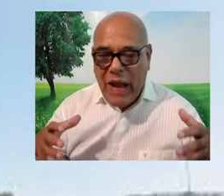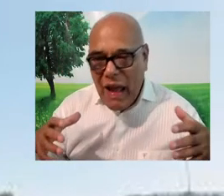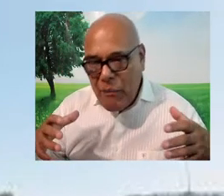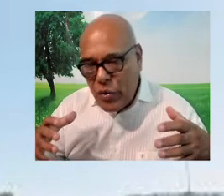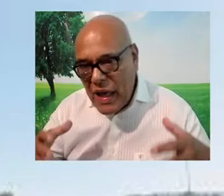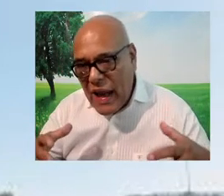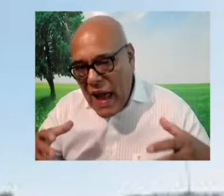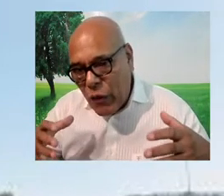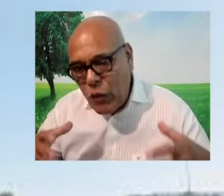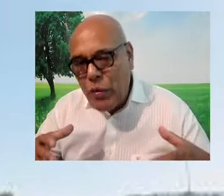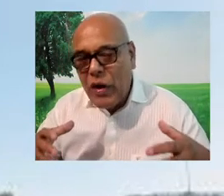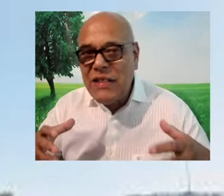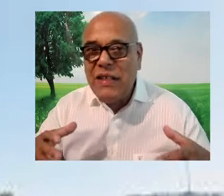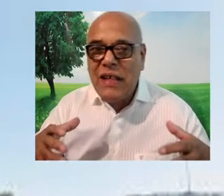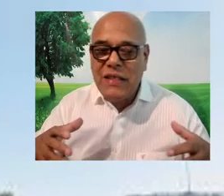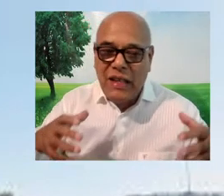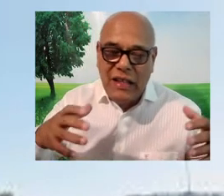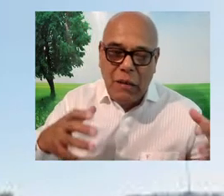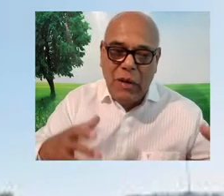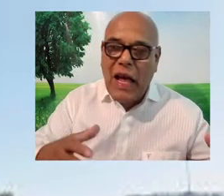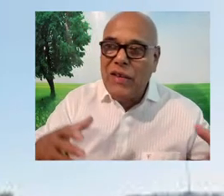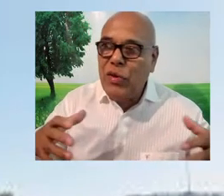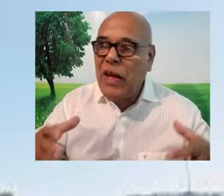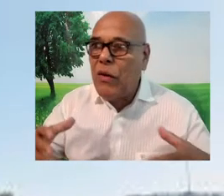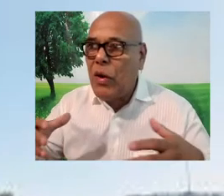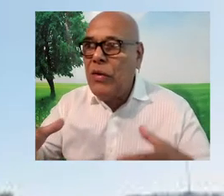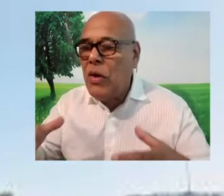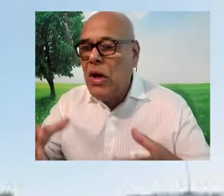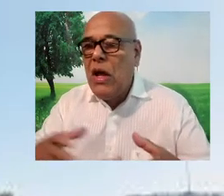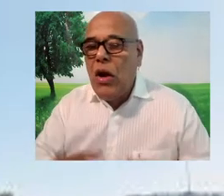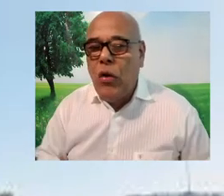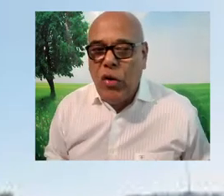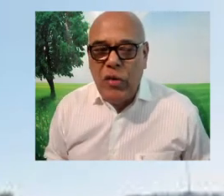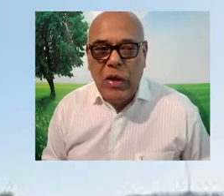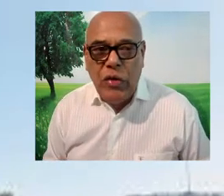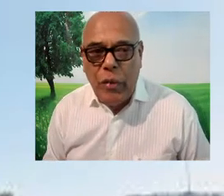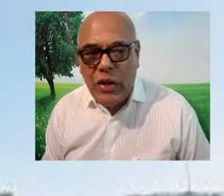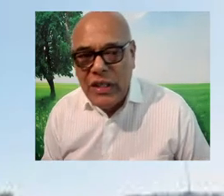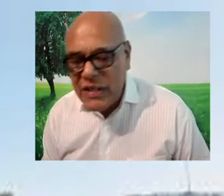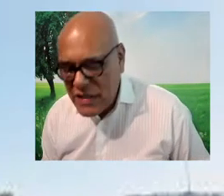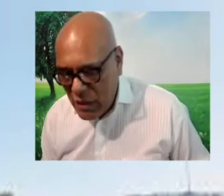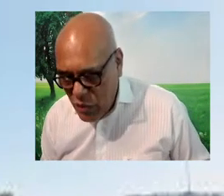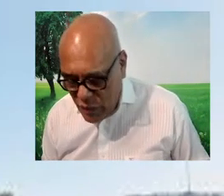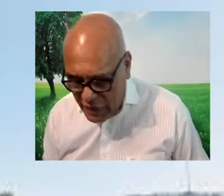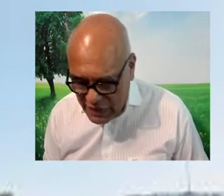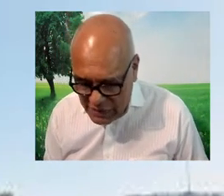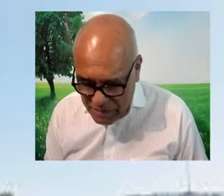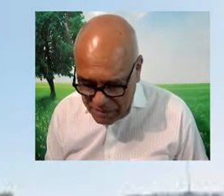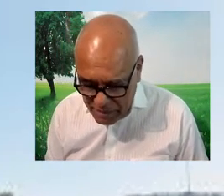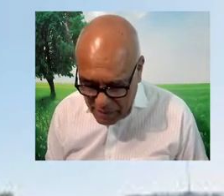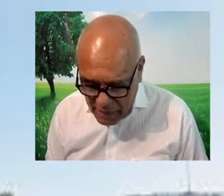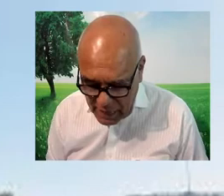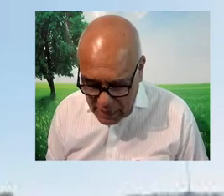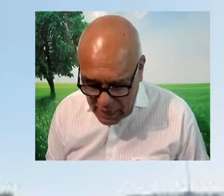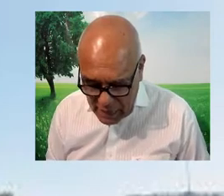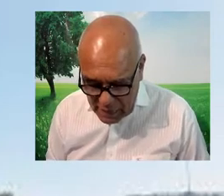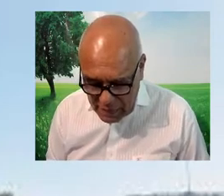para apoyar a grupos racistas en determinadas ciudades, cuando los movimientos de protestas se hacían muy fuertes.